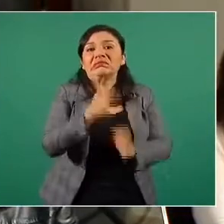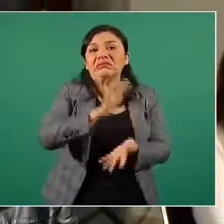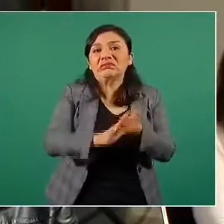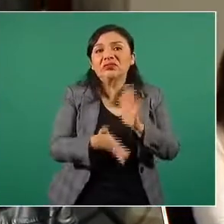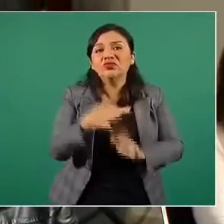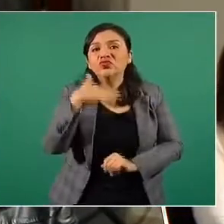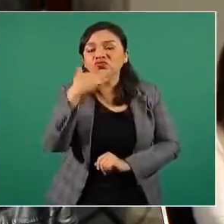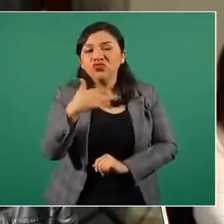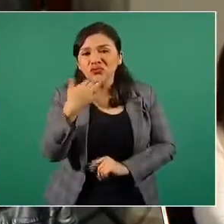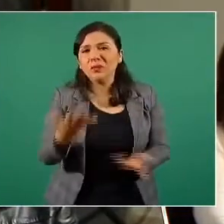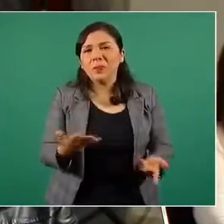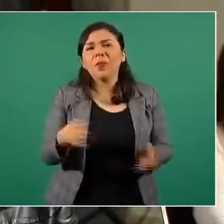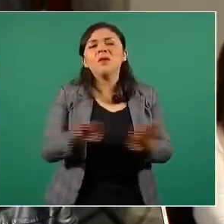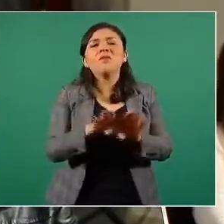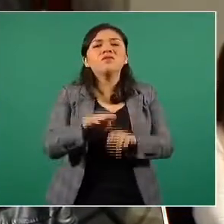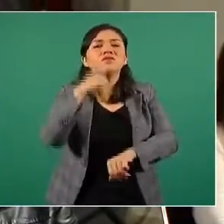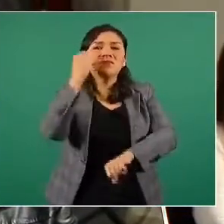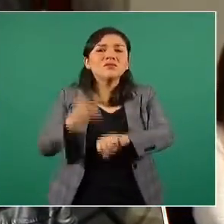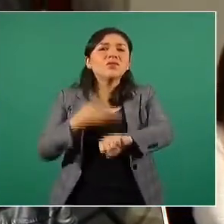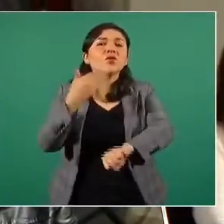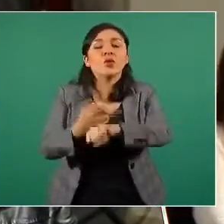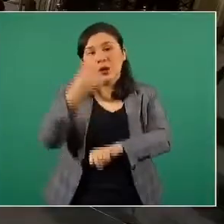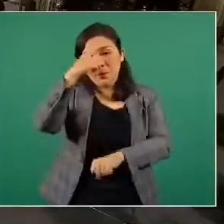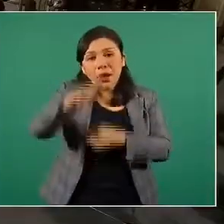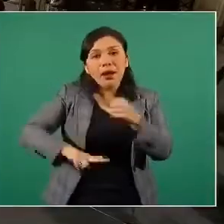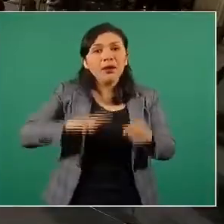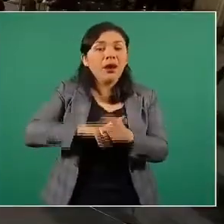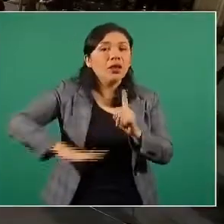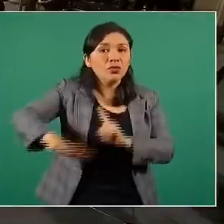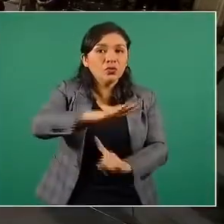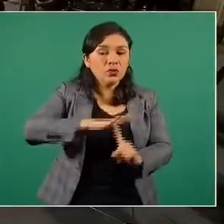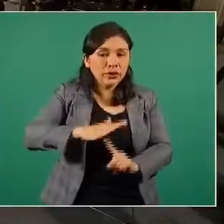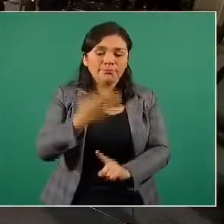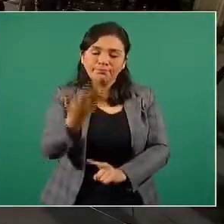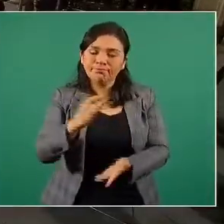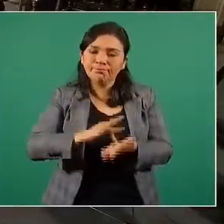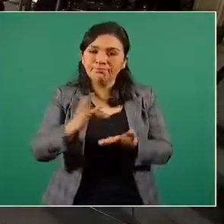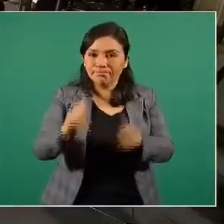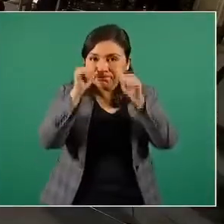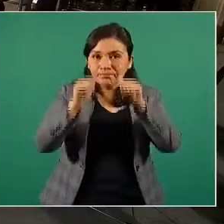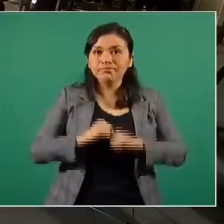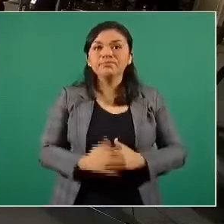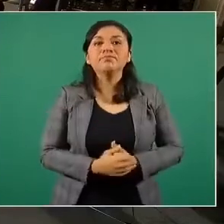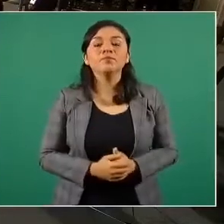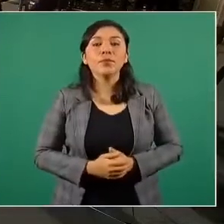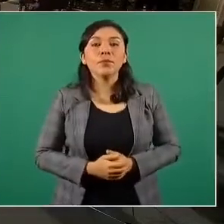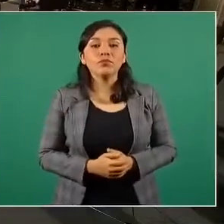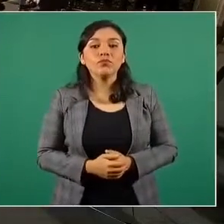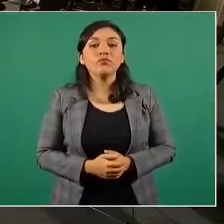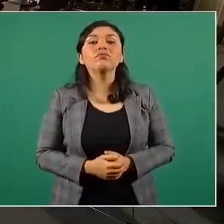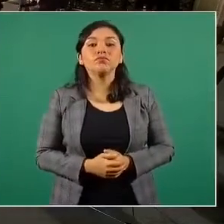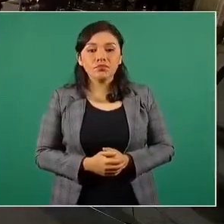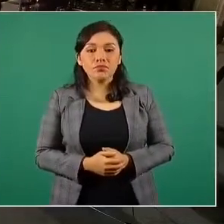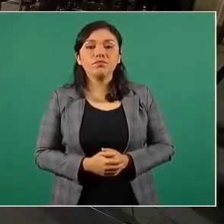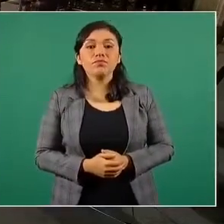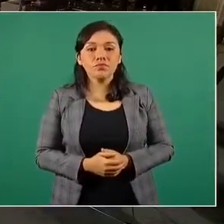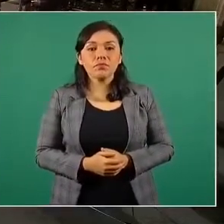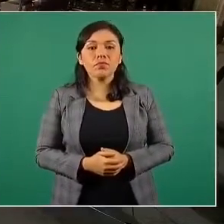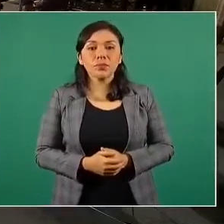permite agredir al medio ambiente. Gracias por su atención. Muy bien. Bueno, pues mire,